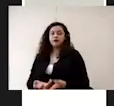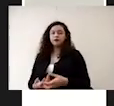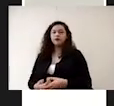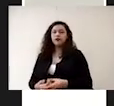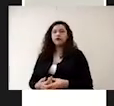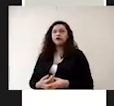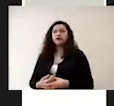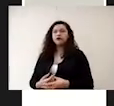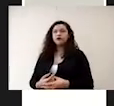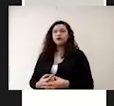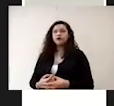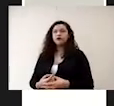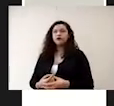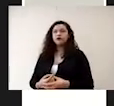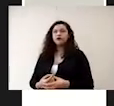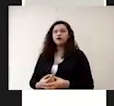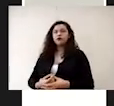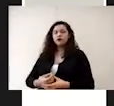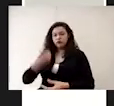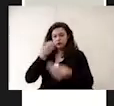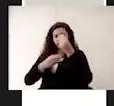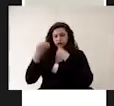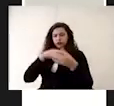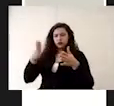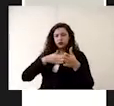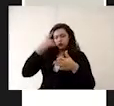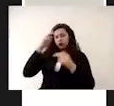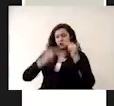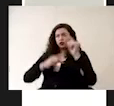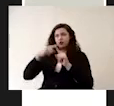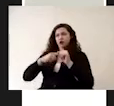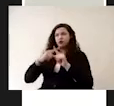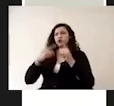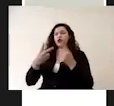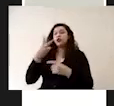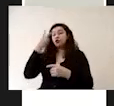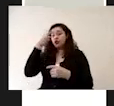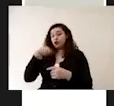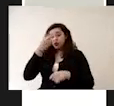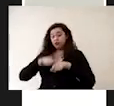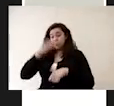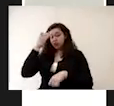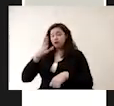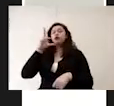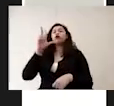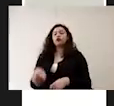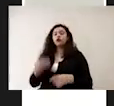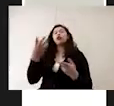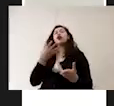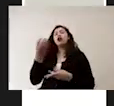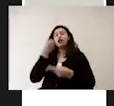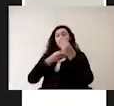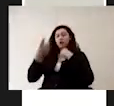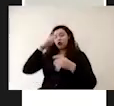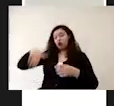no dejar los alimentos cocidos a temperatura ambiente por más de dos horas no guardar la comida por mucho